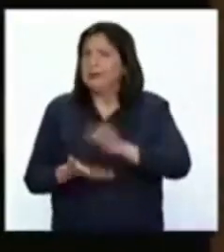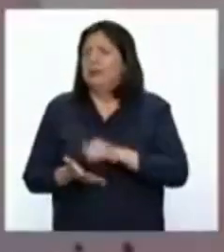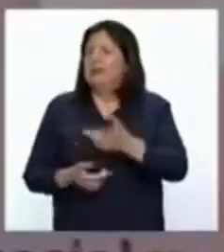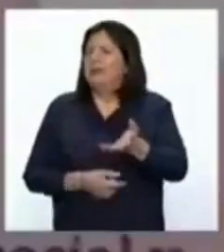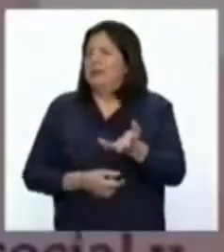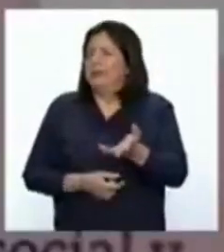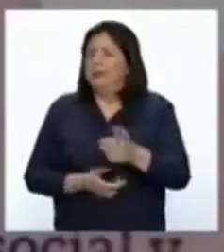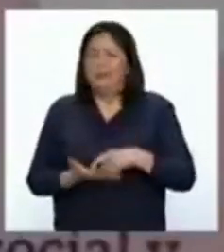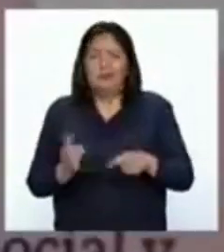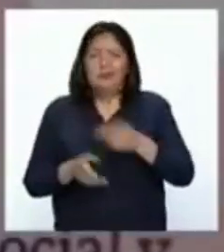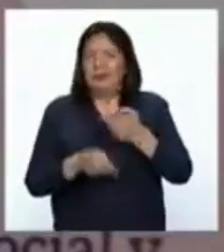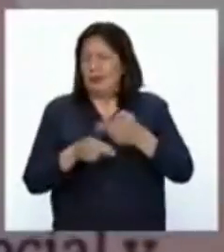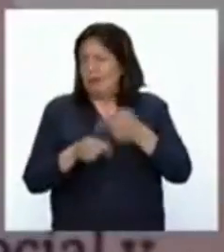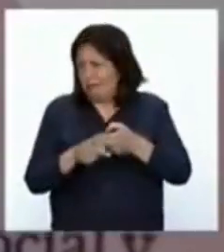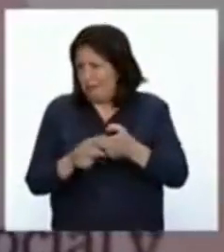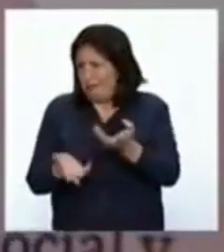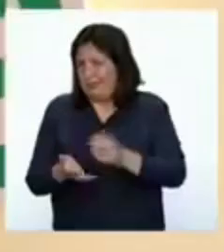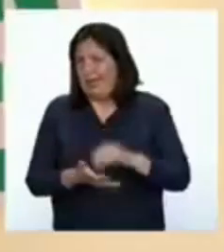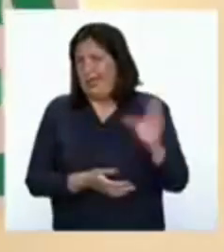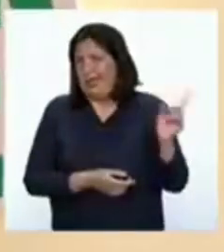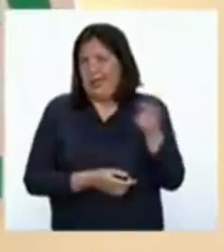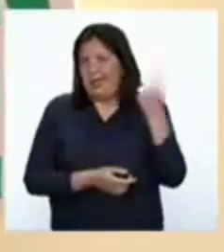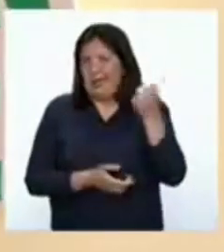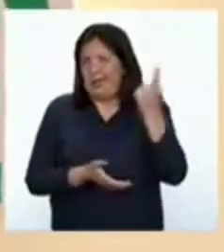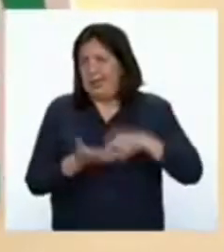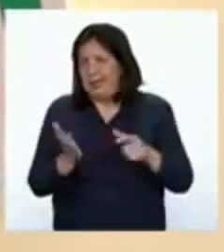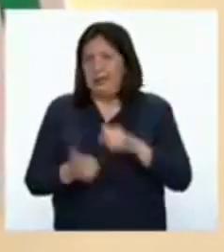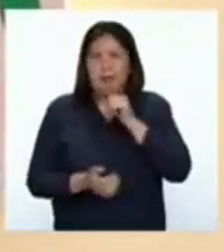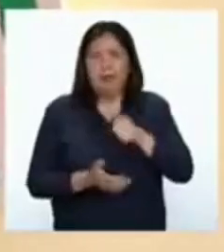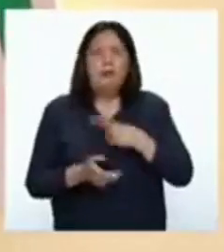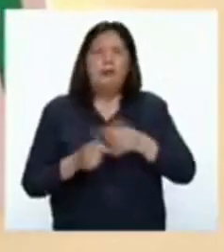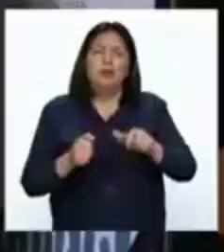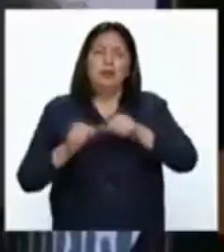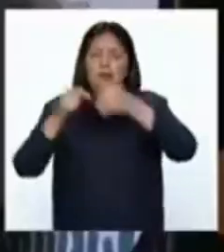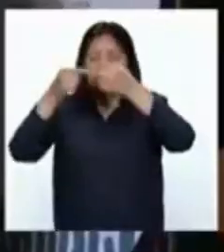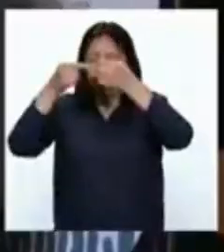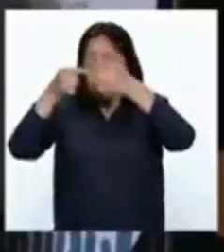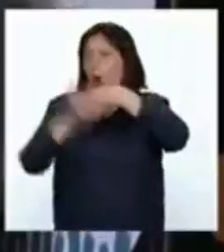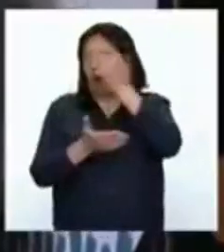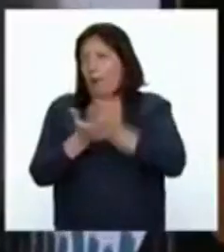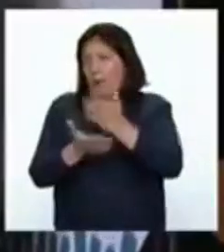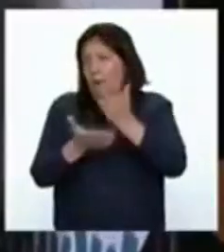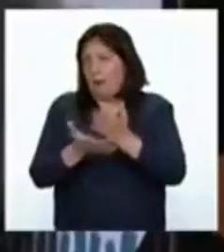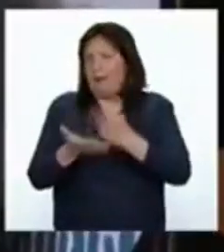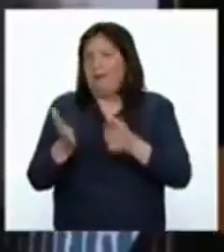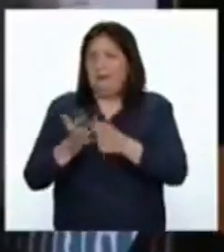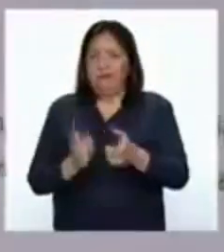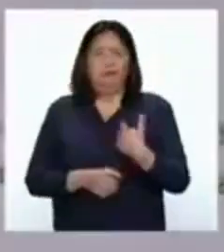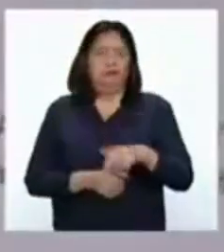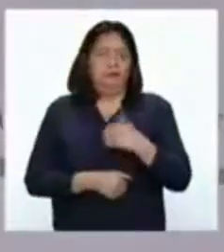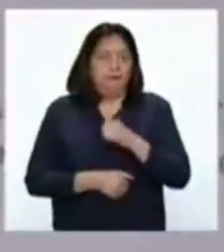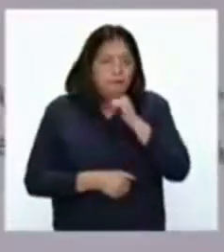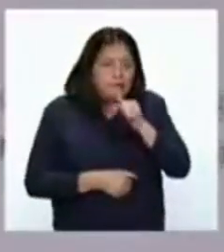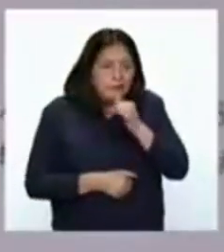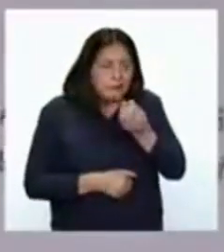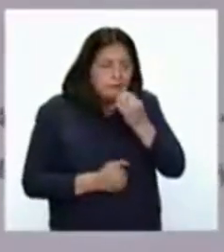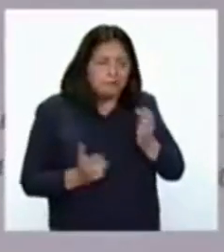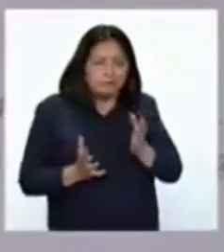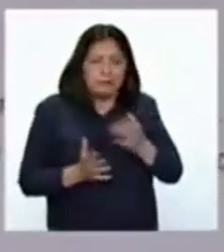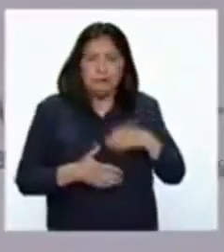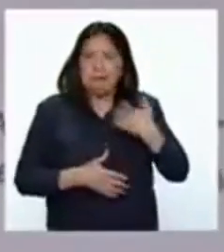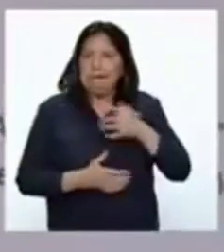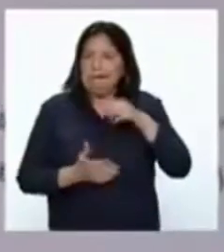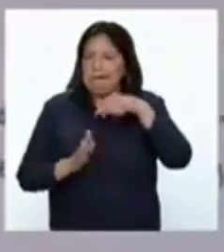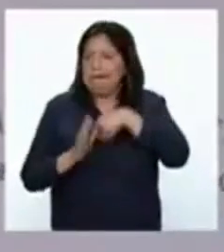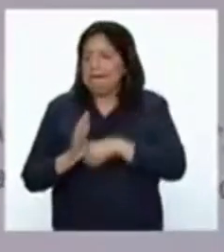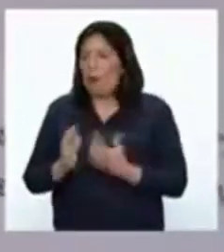el nombre, digamos, general, pero como subtemas o subproblemáticas son la desnutrición crónica, la desnutrición aguda,